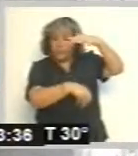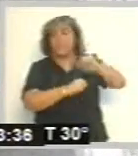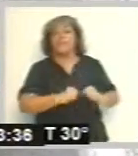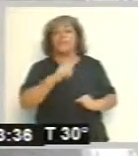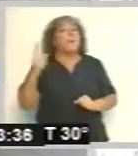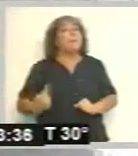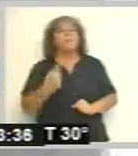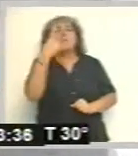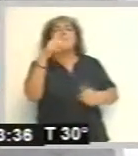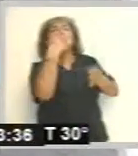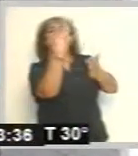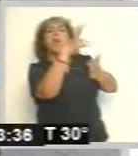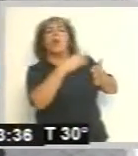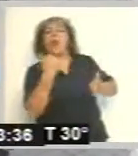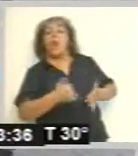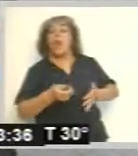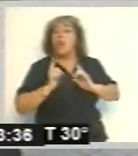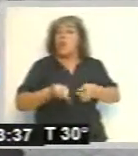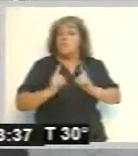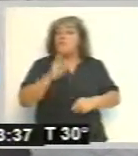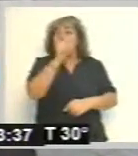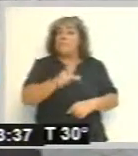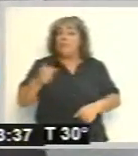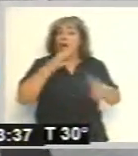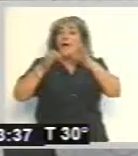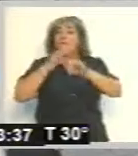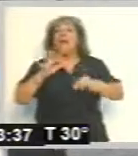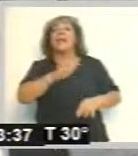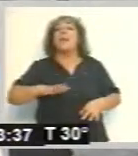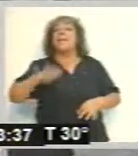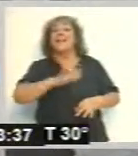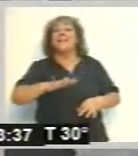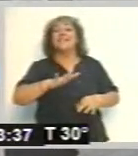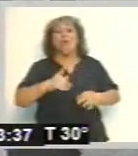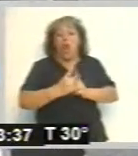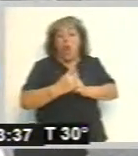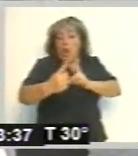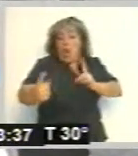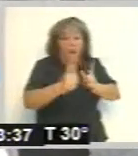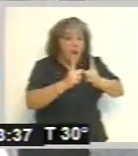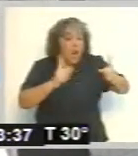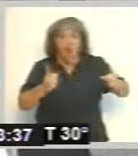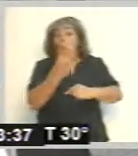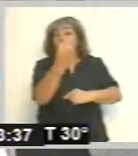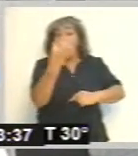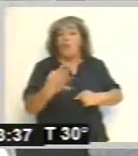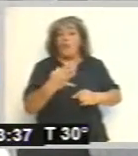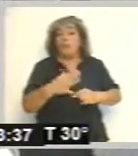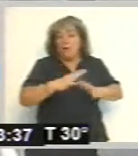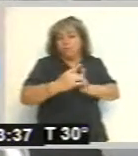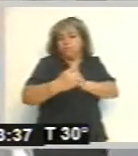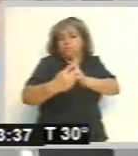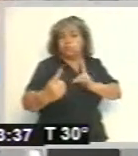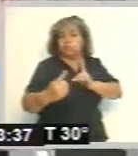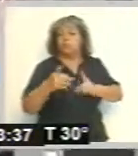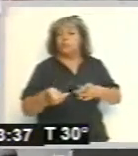principales observaciones que han realizado los propios comerciantes es el espacio, las dimensiones que tienen cada uno de estos puestos que están adecuados,